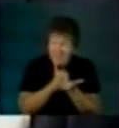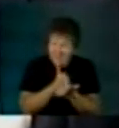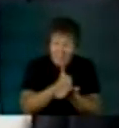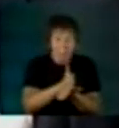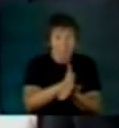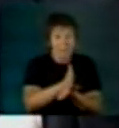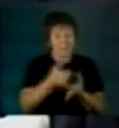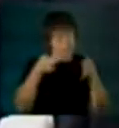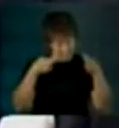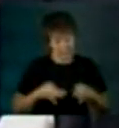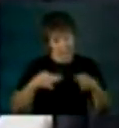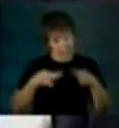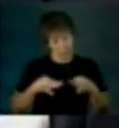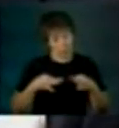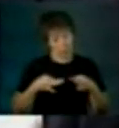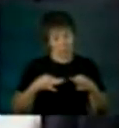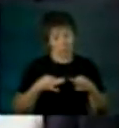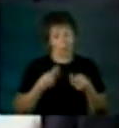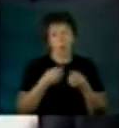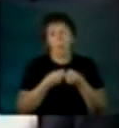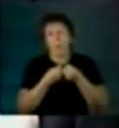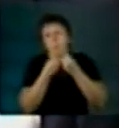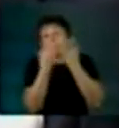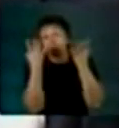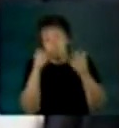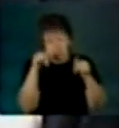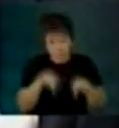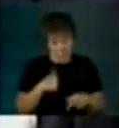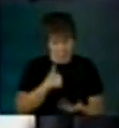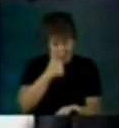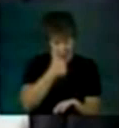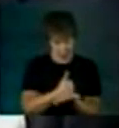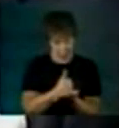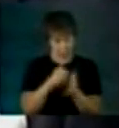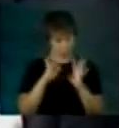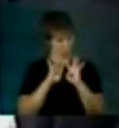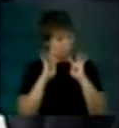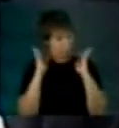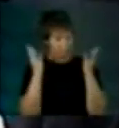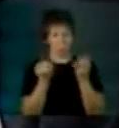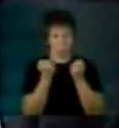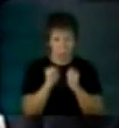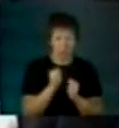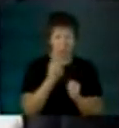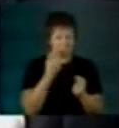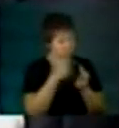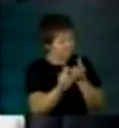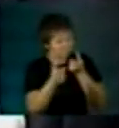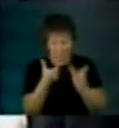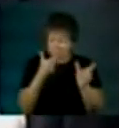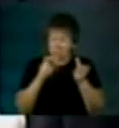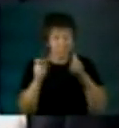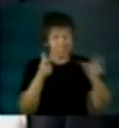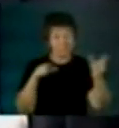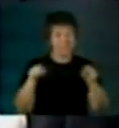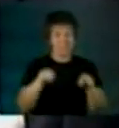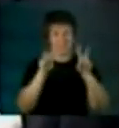Y seguramente cualquiera de los aquí presentes podría seguir agregando argumentos